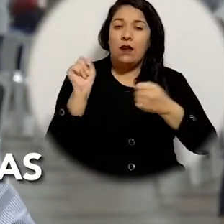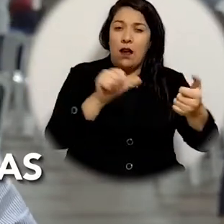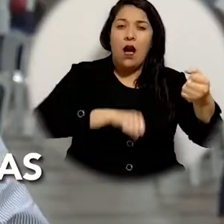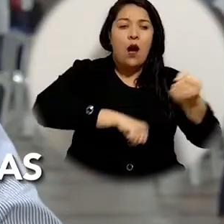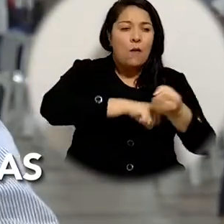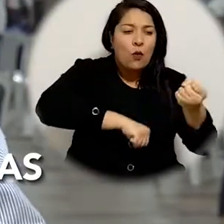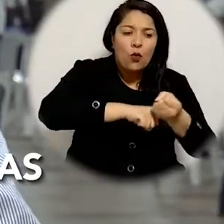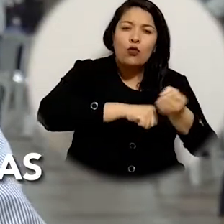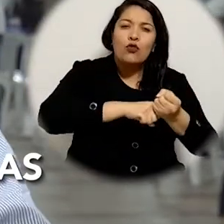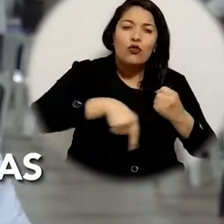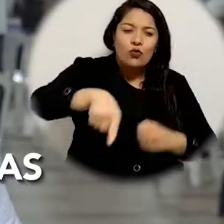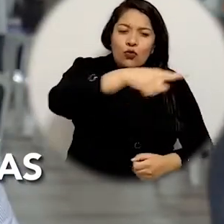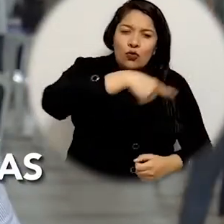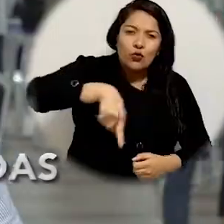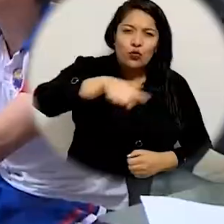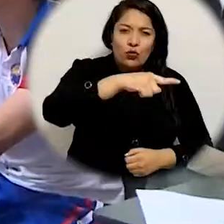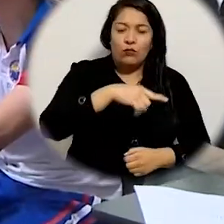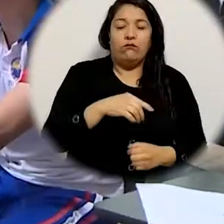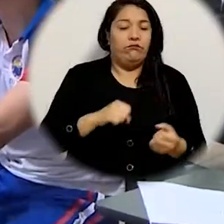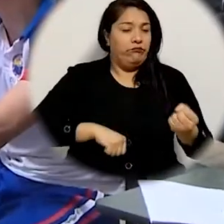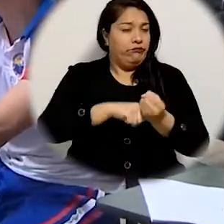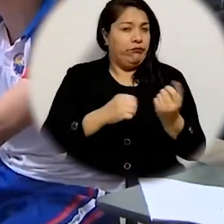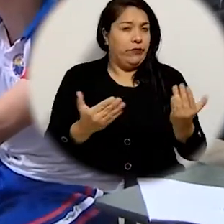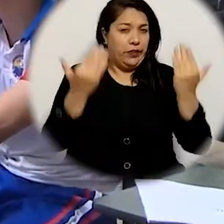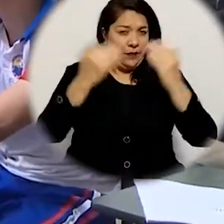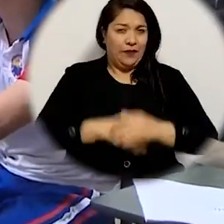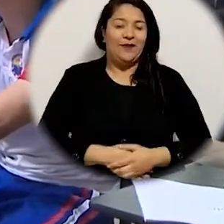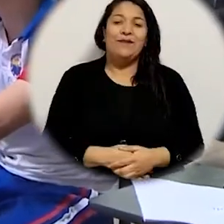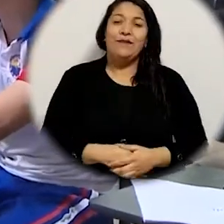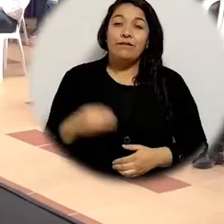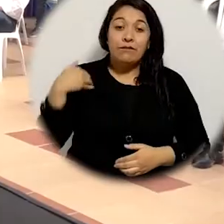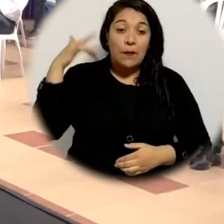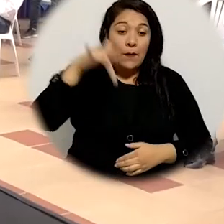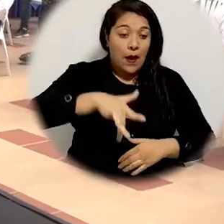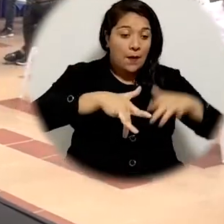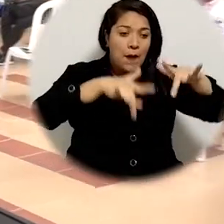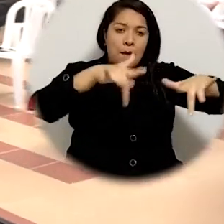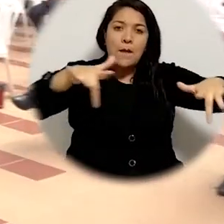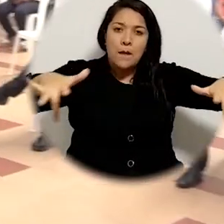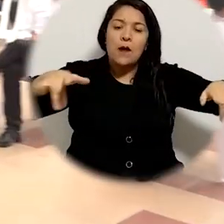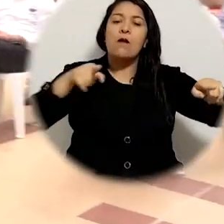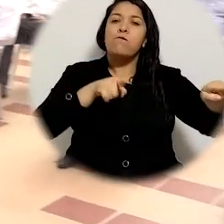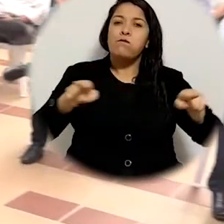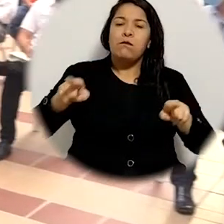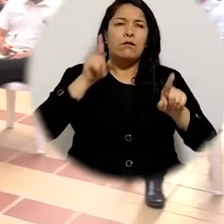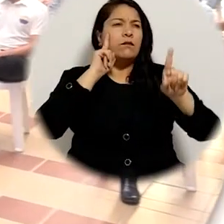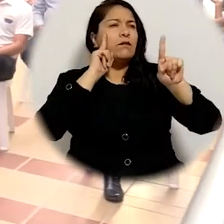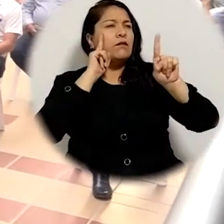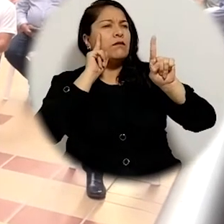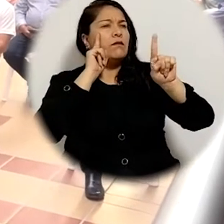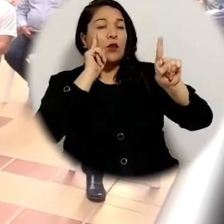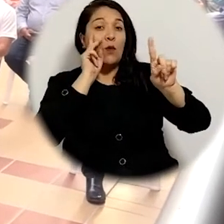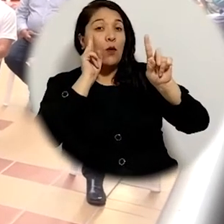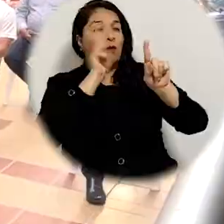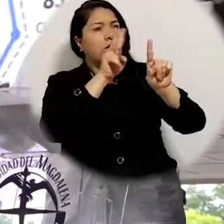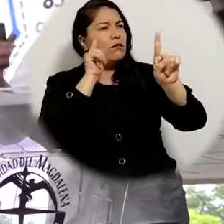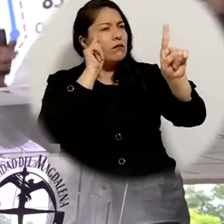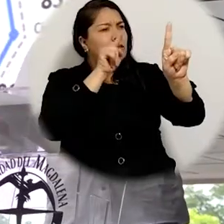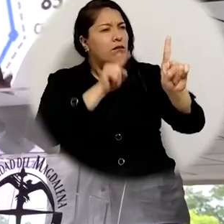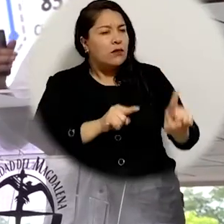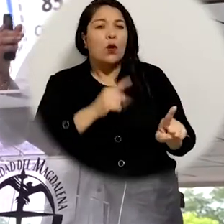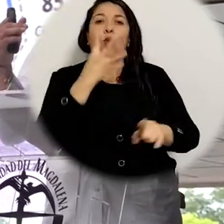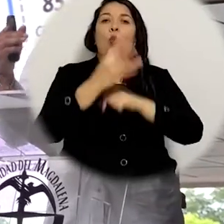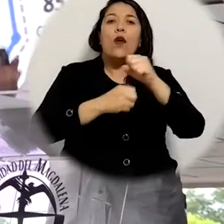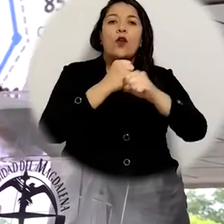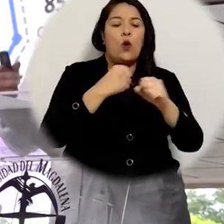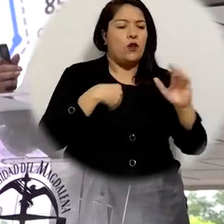también les llega a los estudiantes de esta modalidad los asistentes a la actividad calificaron de manera muy positiva los